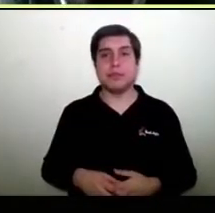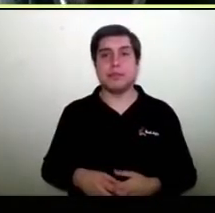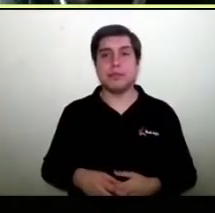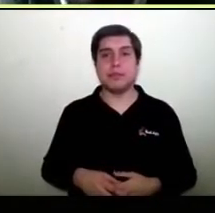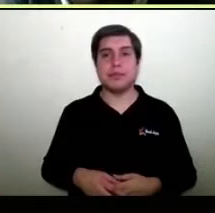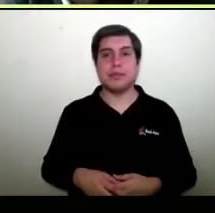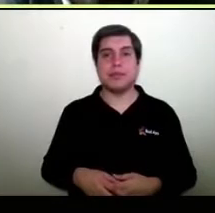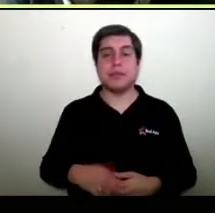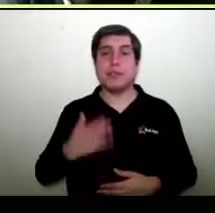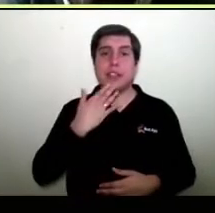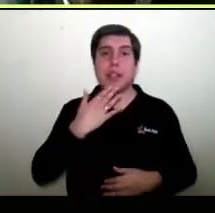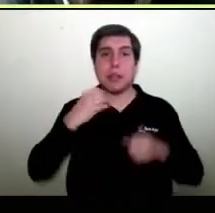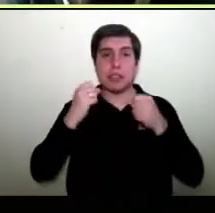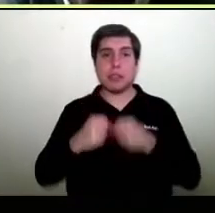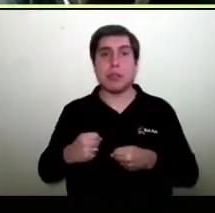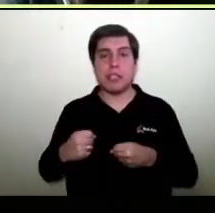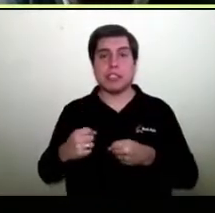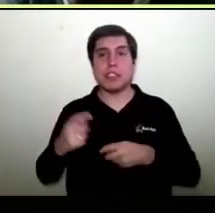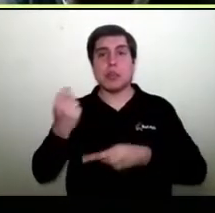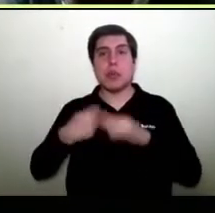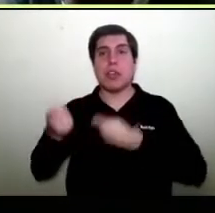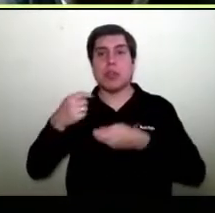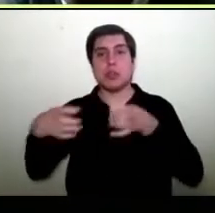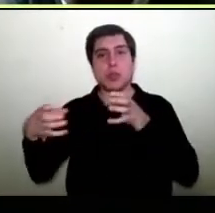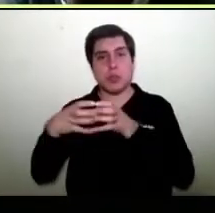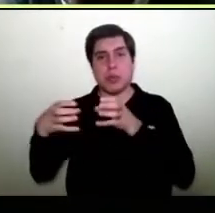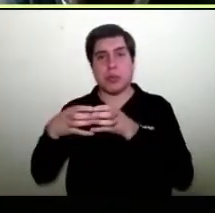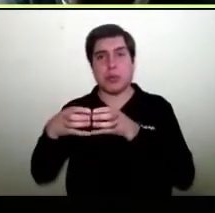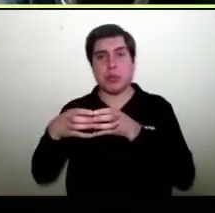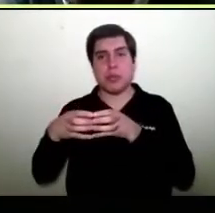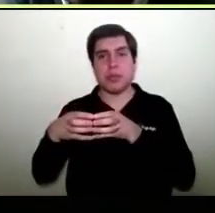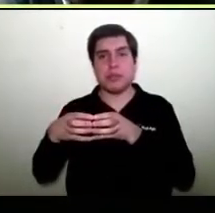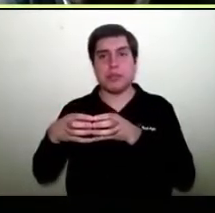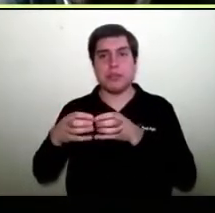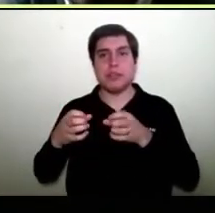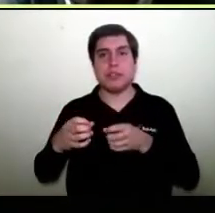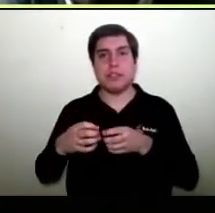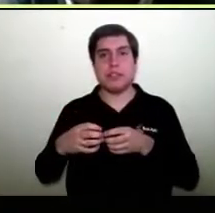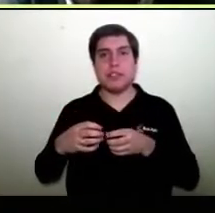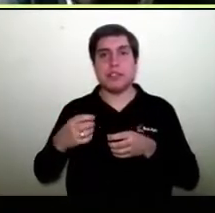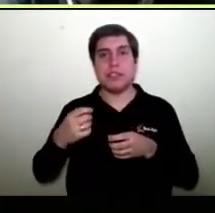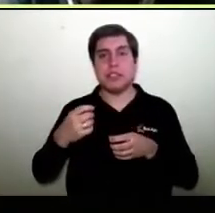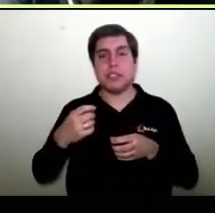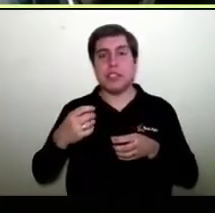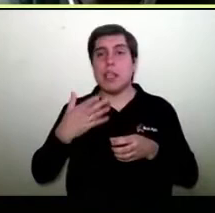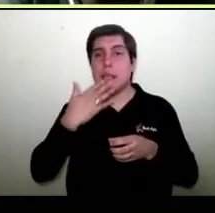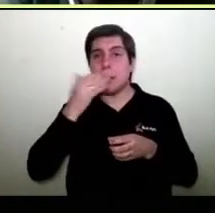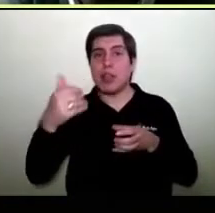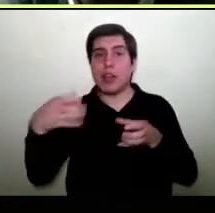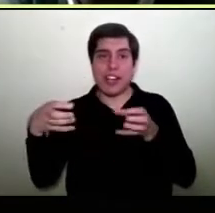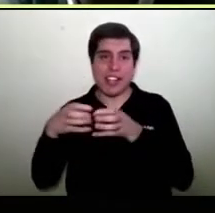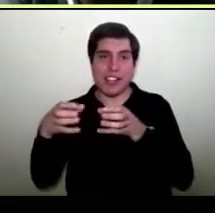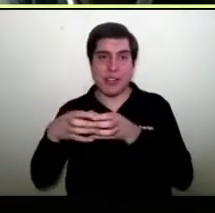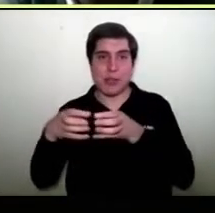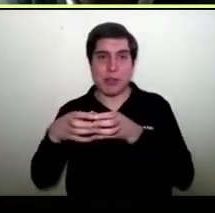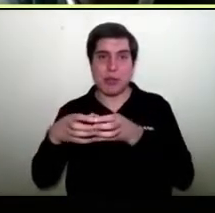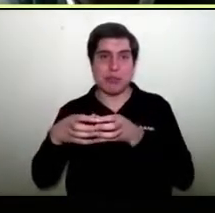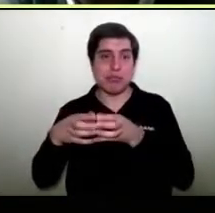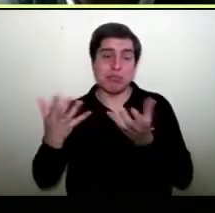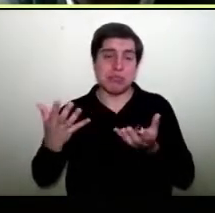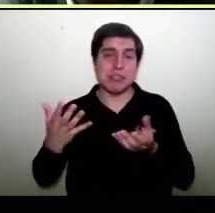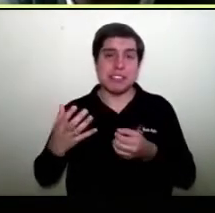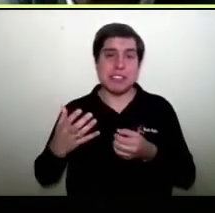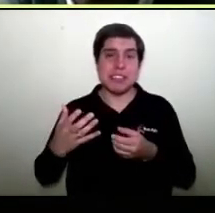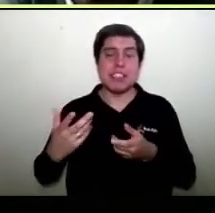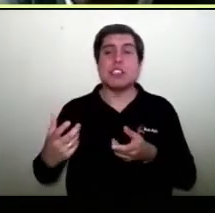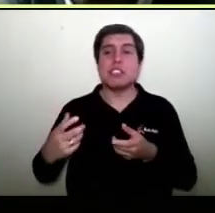lo que son las negociaciones grupales. Como toda esta vía, no es lo mismo negociar solo que negociar en grupo y los marketplace usan su volumen